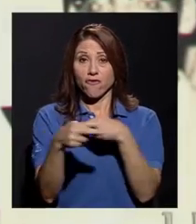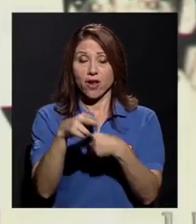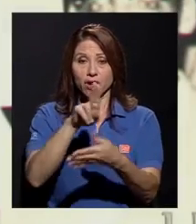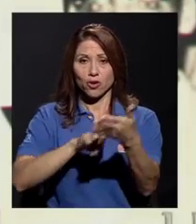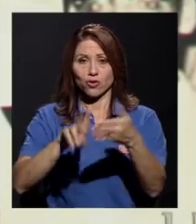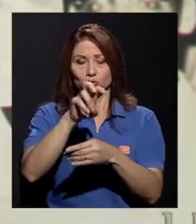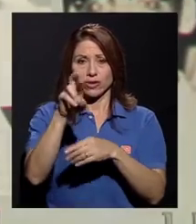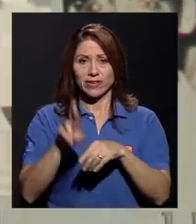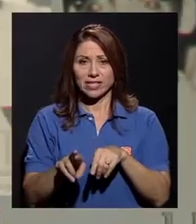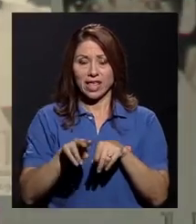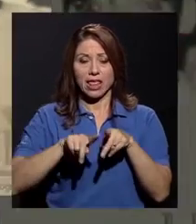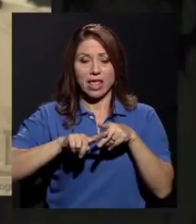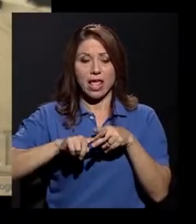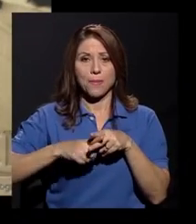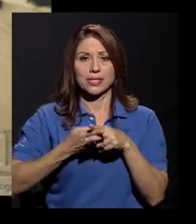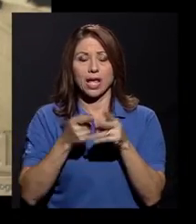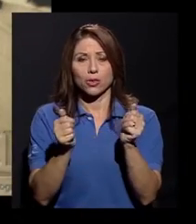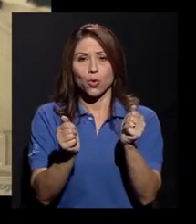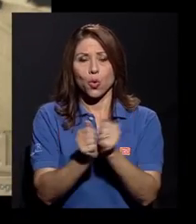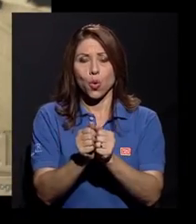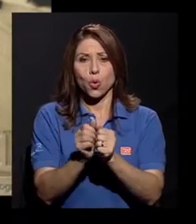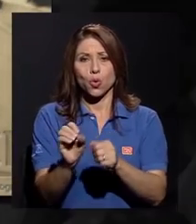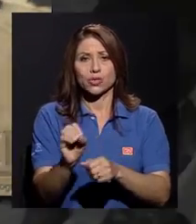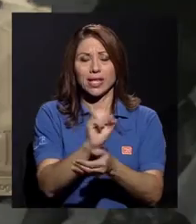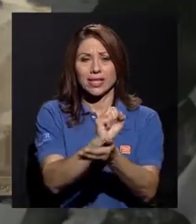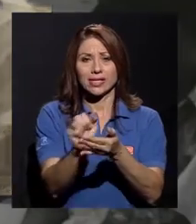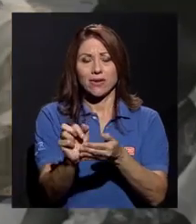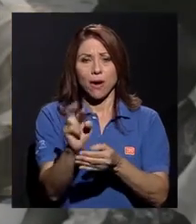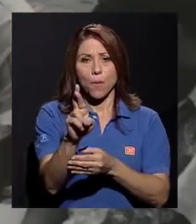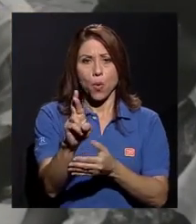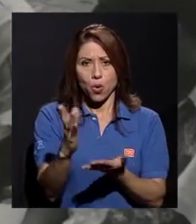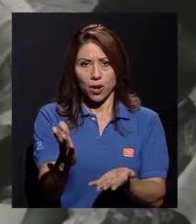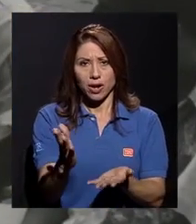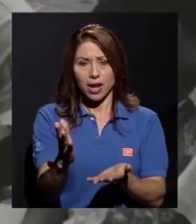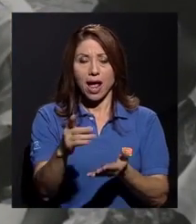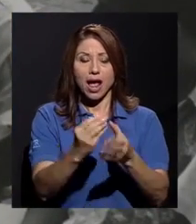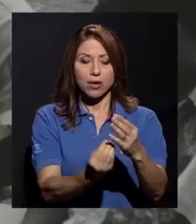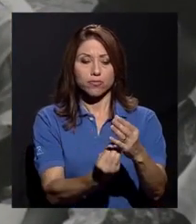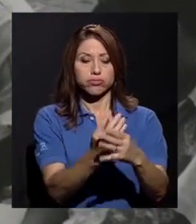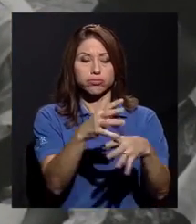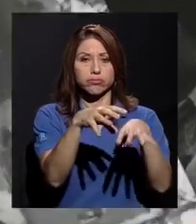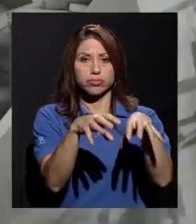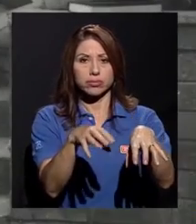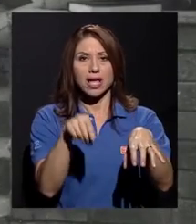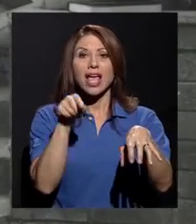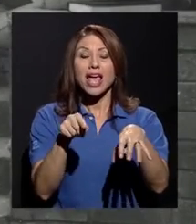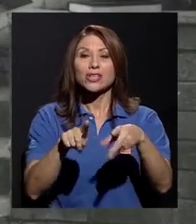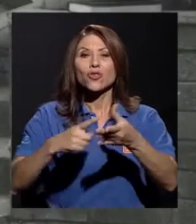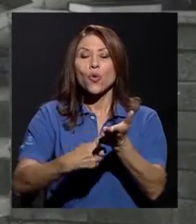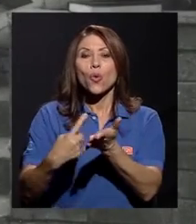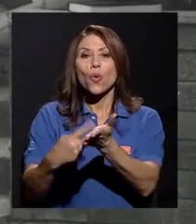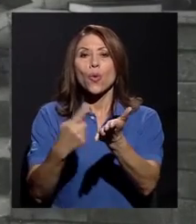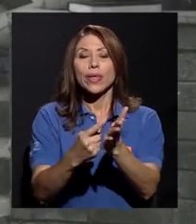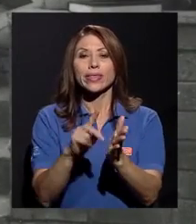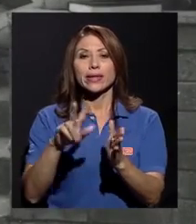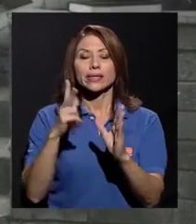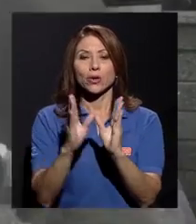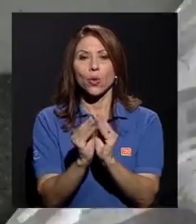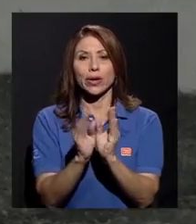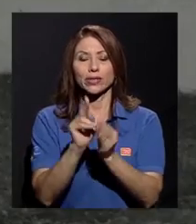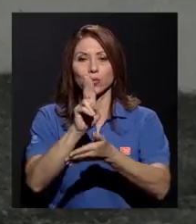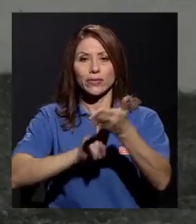universidad, empezando por la sede de Occidente en San Ramón, se gestó en el tercer congreso universitario celebrado en